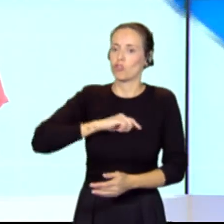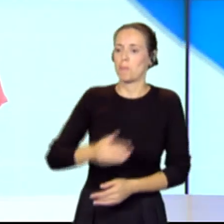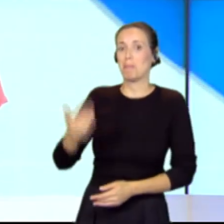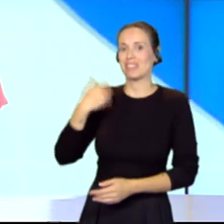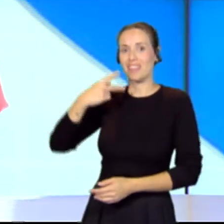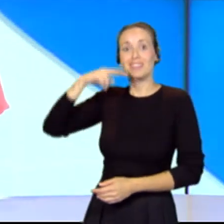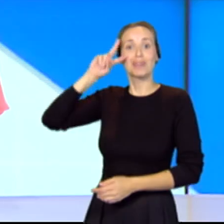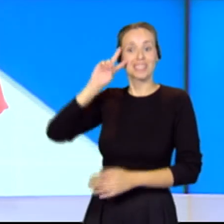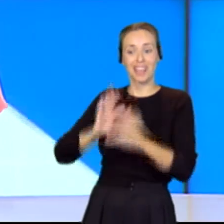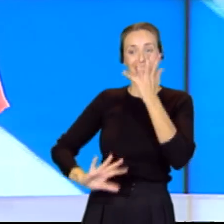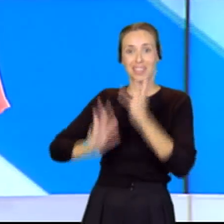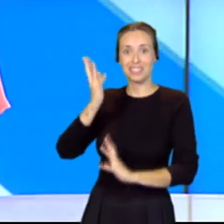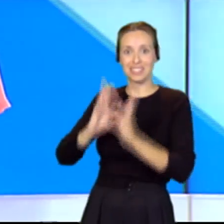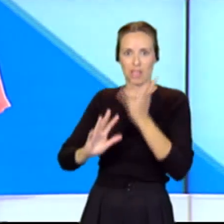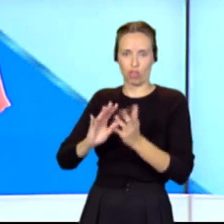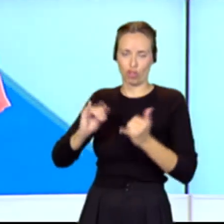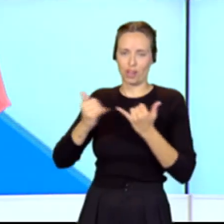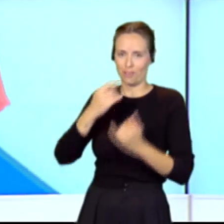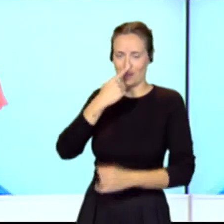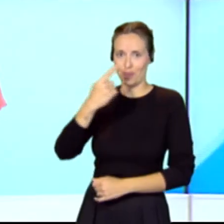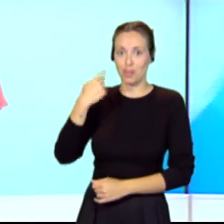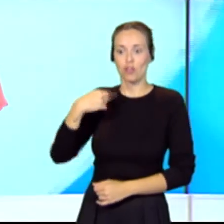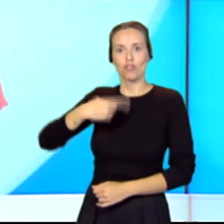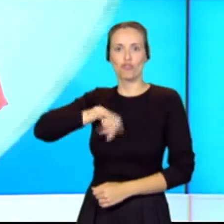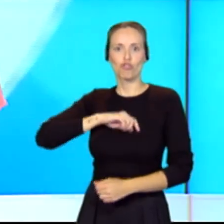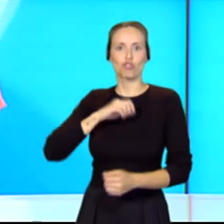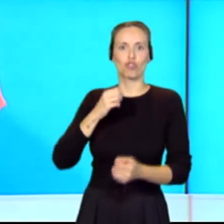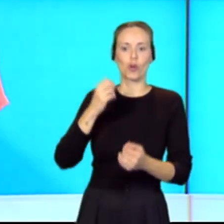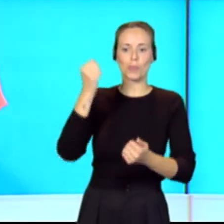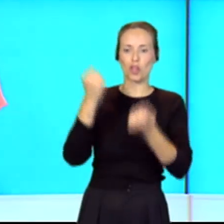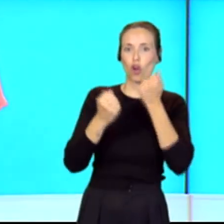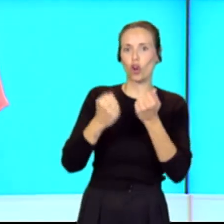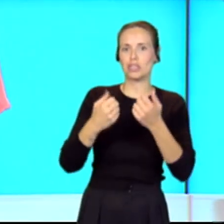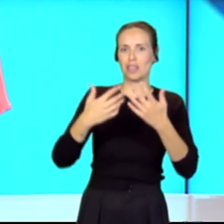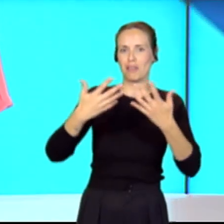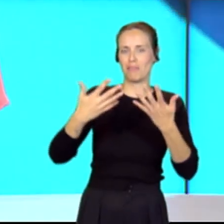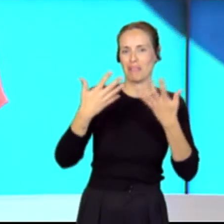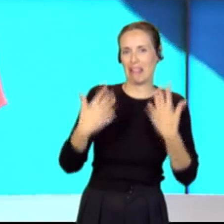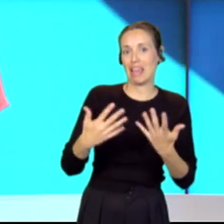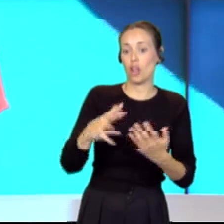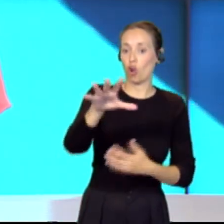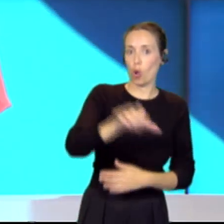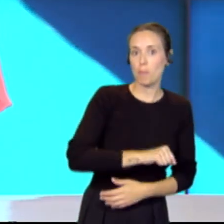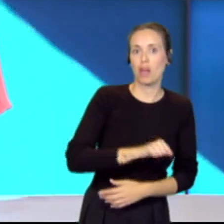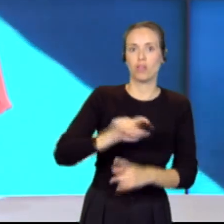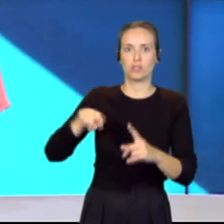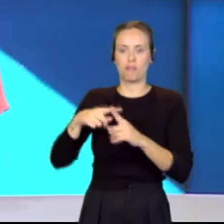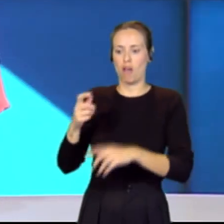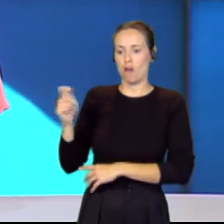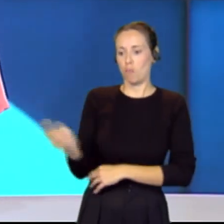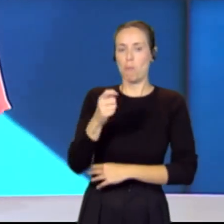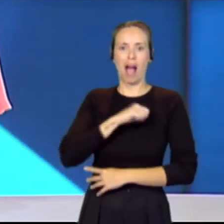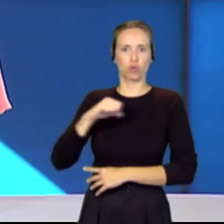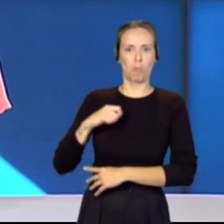incendio del año pasado en Tenerife hemos podido adquirir vehículos ligeros, autobombas, que se pueden ir por las zonas de